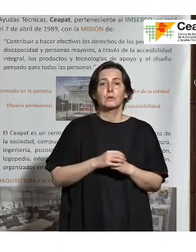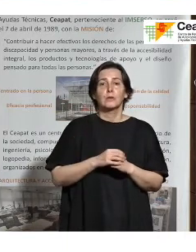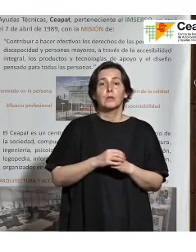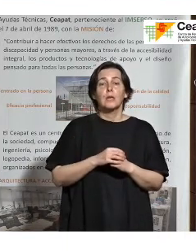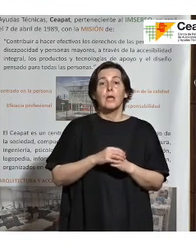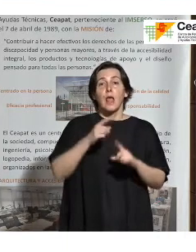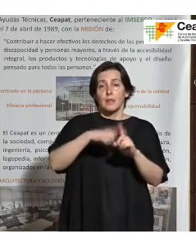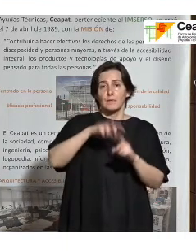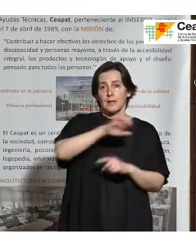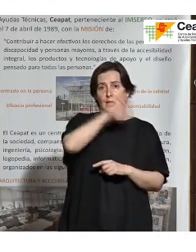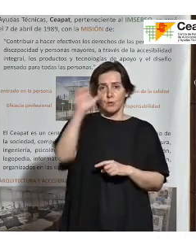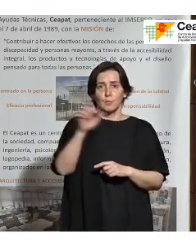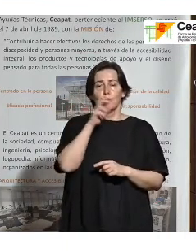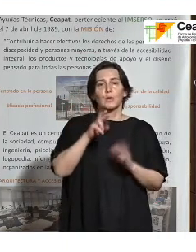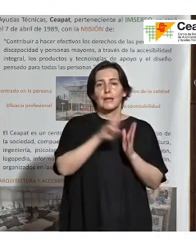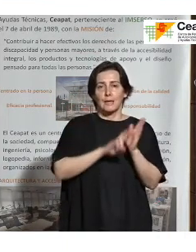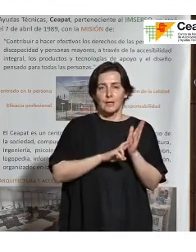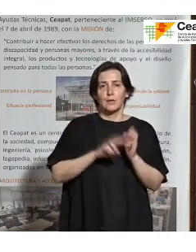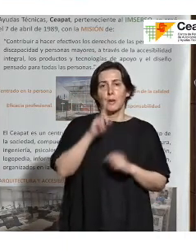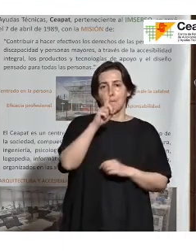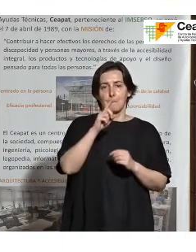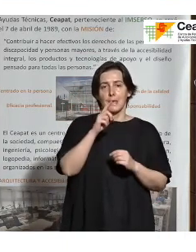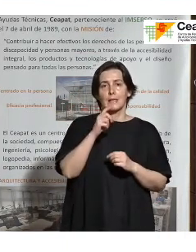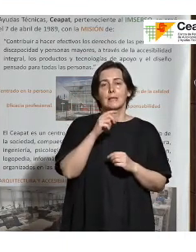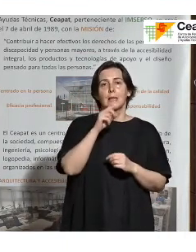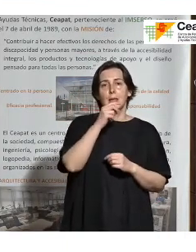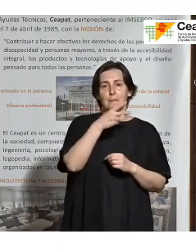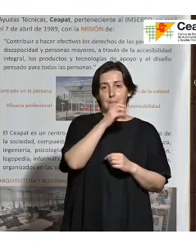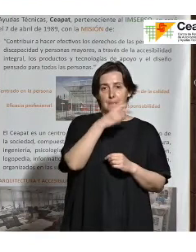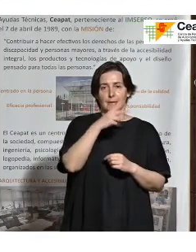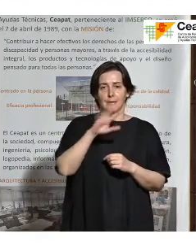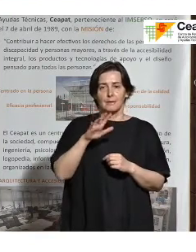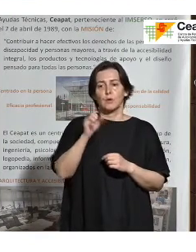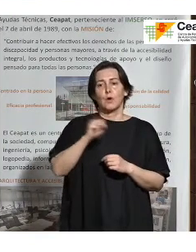recoge en el Reglamento 1025 del 2012.